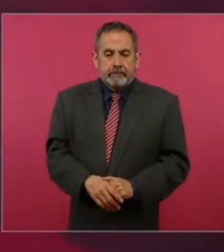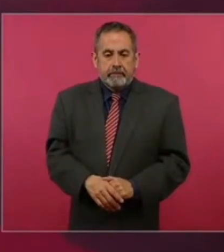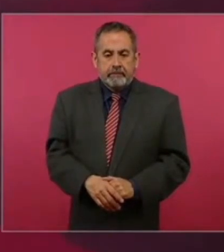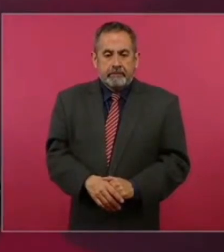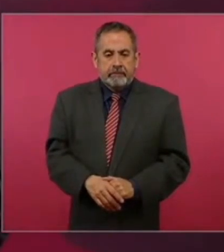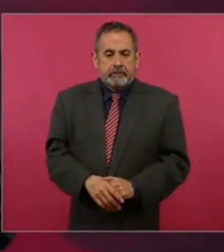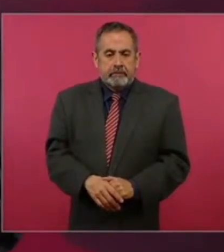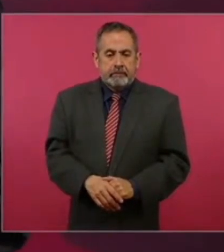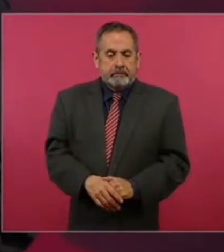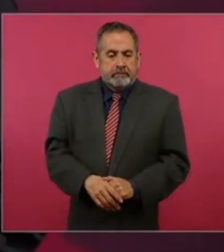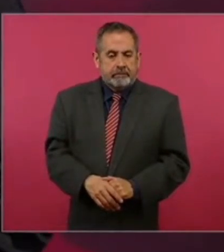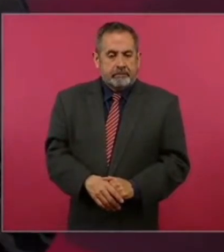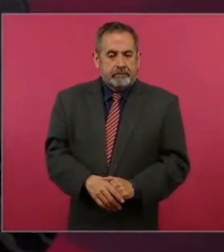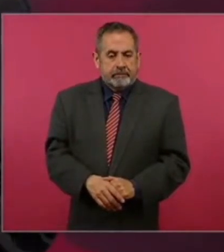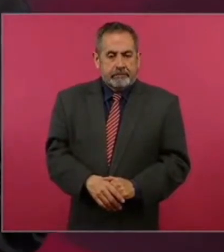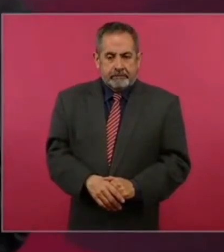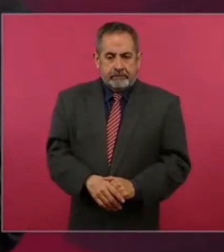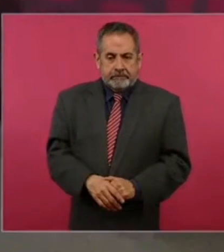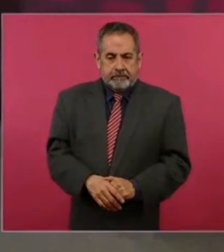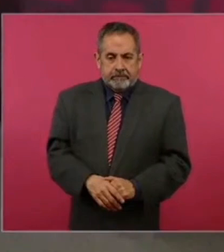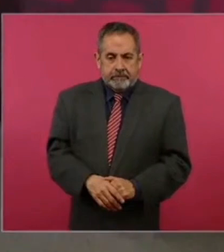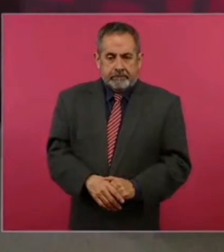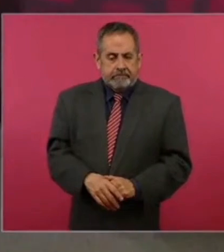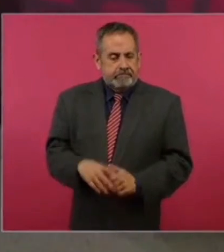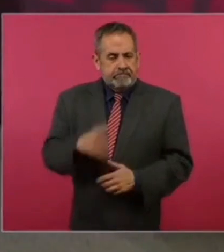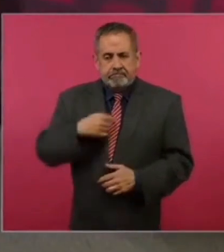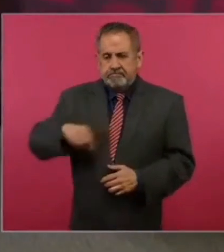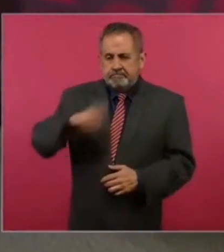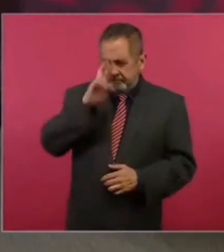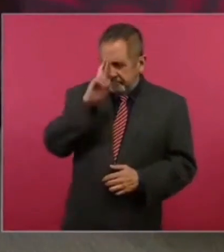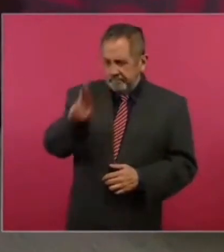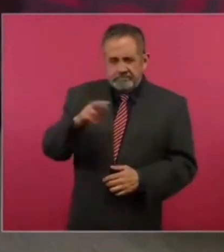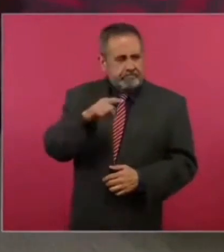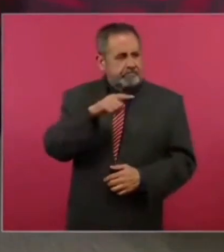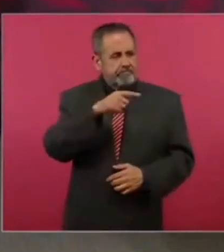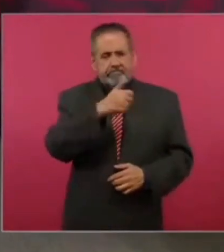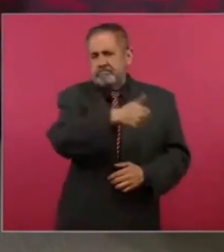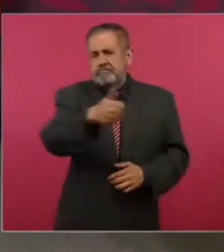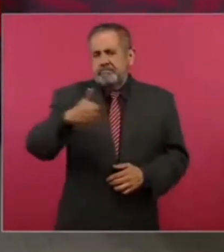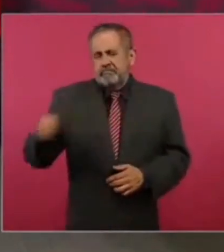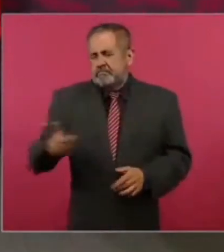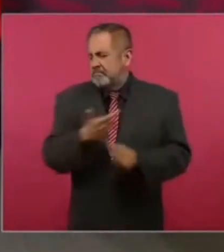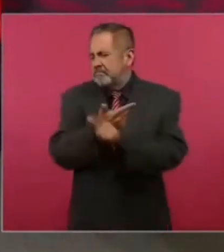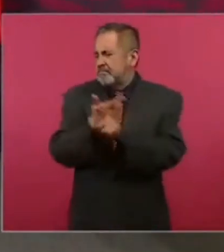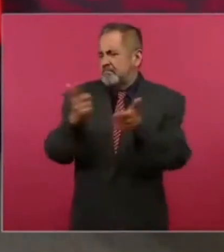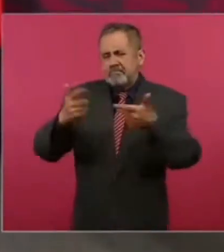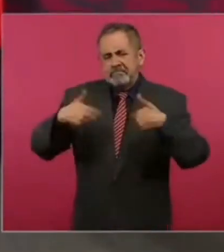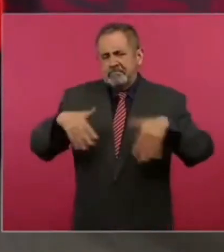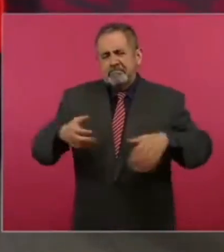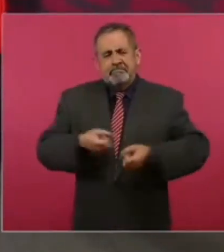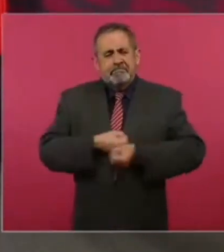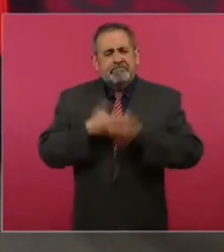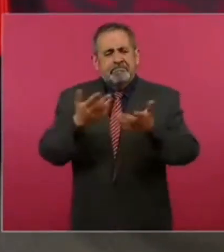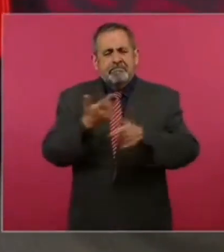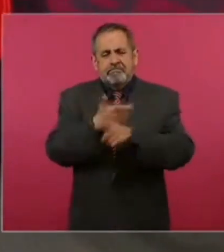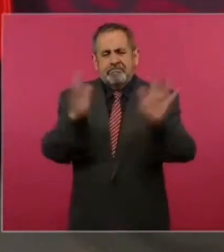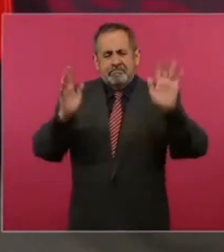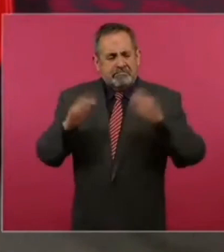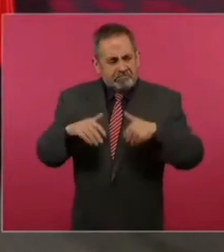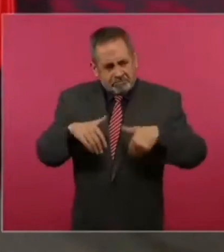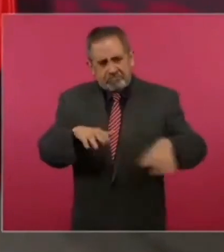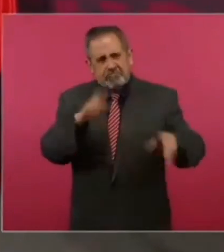muy partidario de la libertad. Para